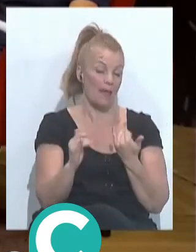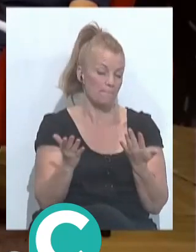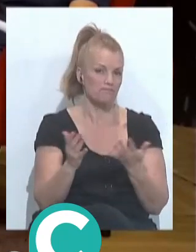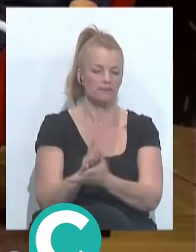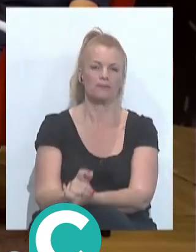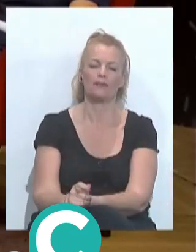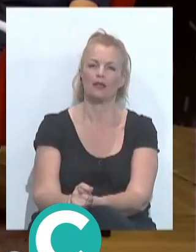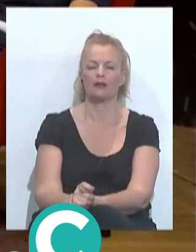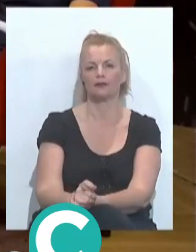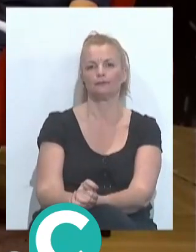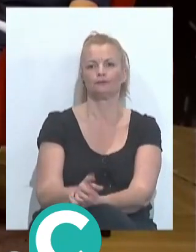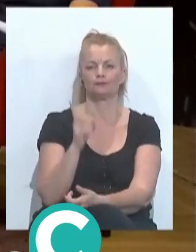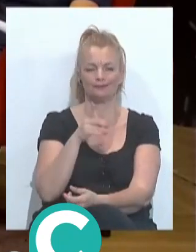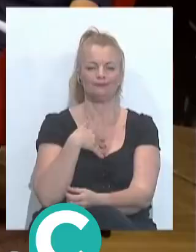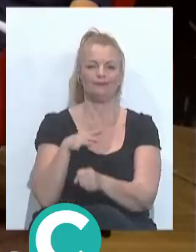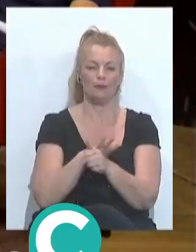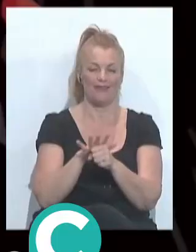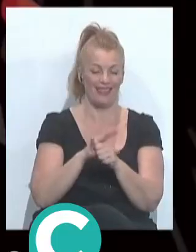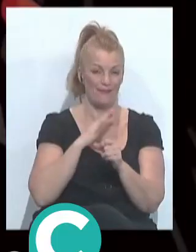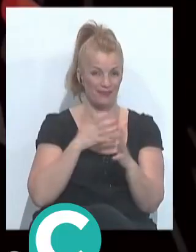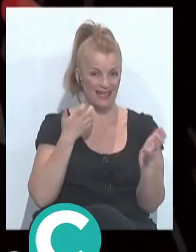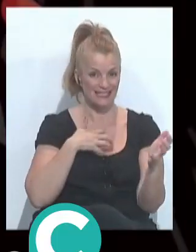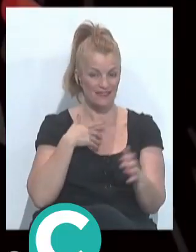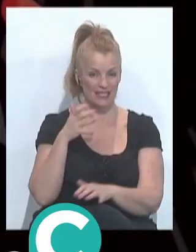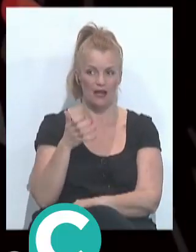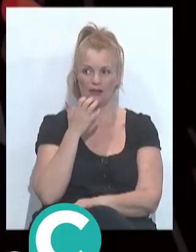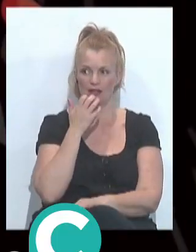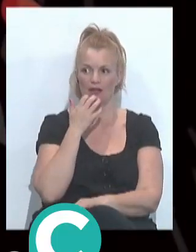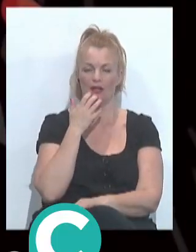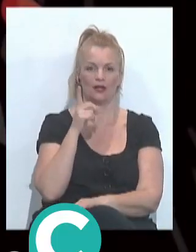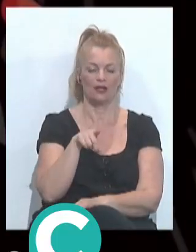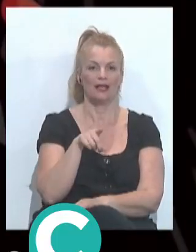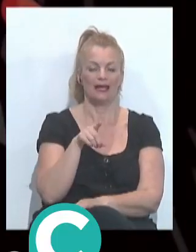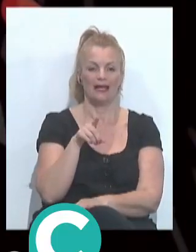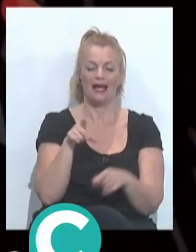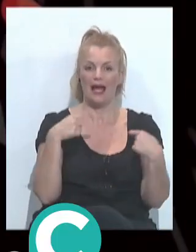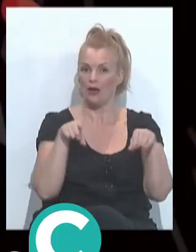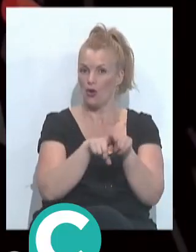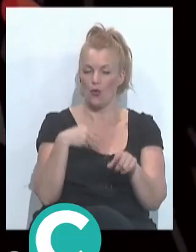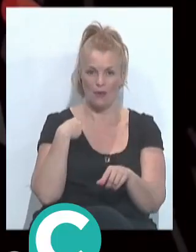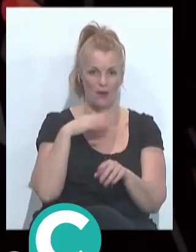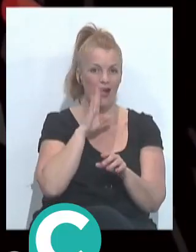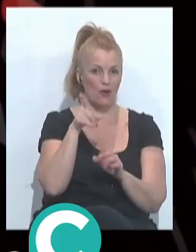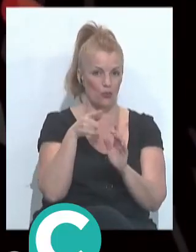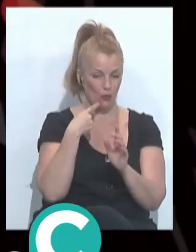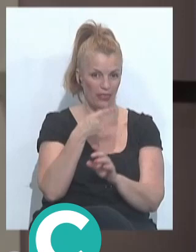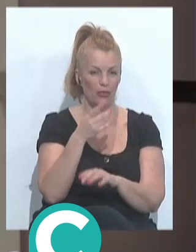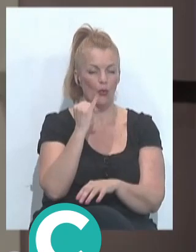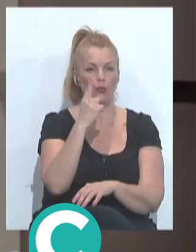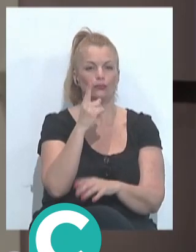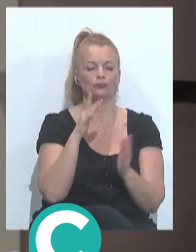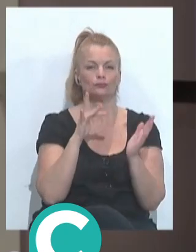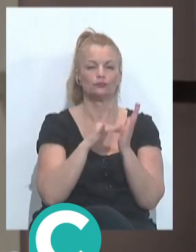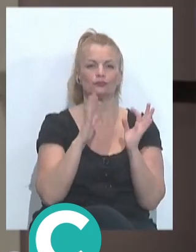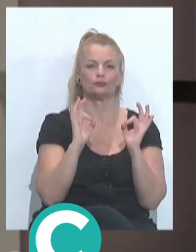para atrás incluso y quedándonos en la provincia de Sevilla, esto para verlo le pasó exactamente lo mismo. Y además, lo que tú dices, hubo